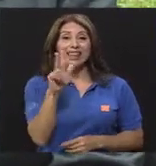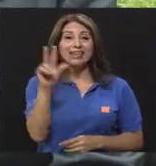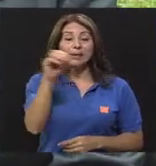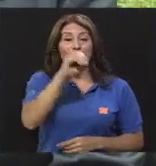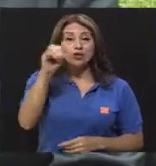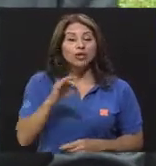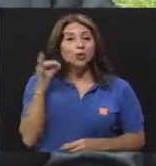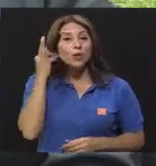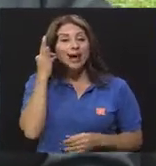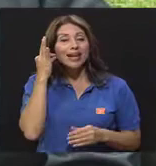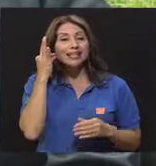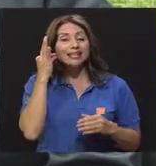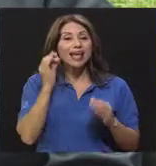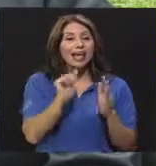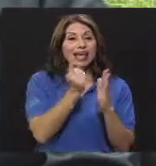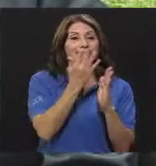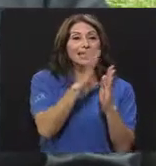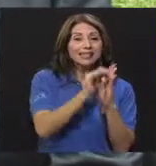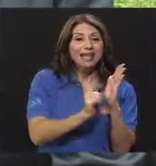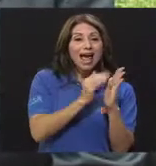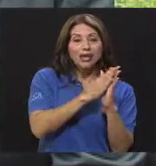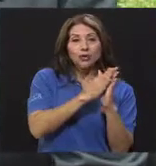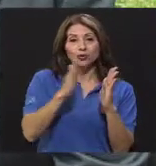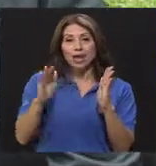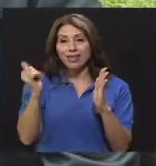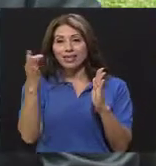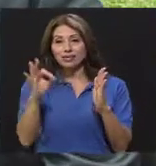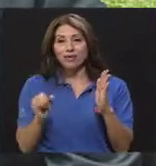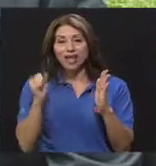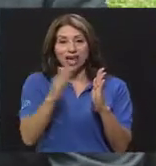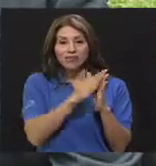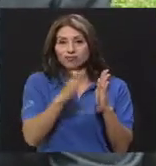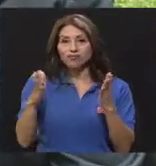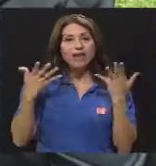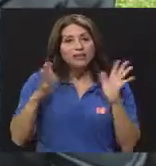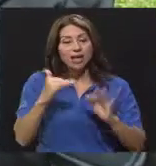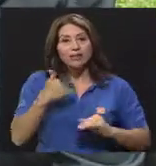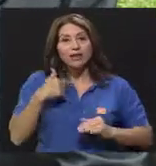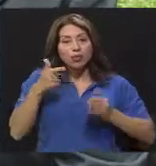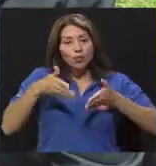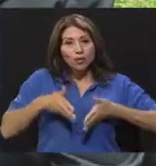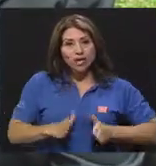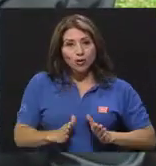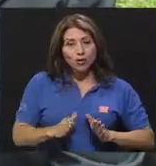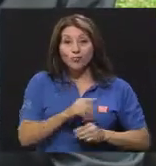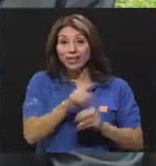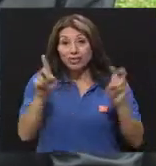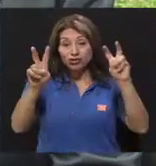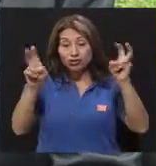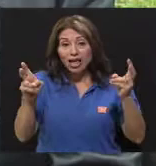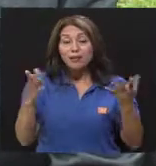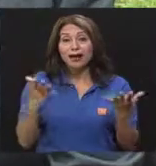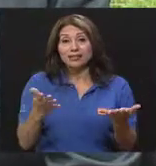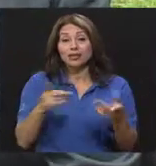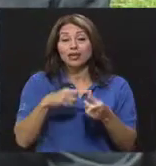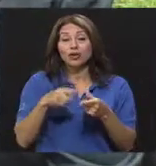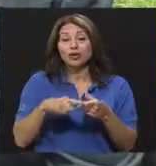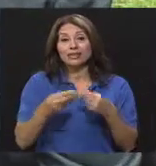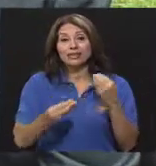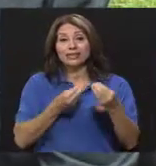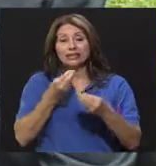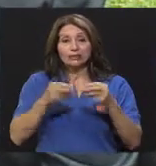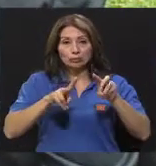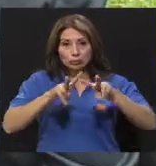mujeres entre el 15 y 19 años ya han tenido un hijo. Y estos temas pues definitivamente que nos llaman, nos